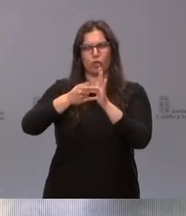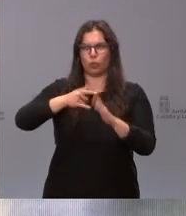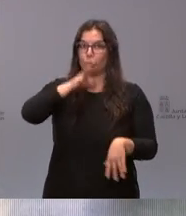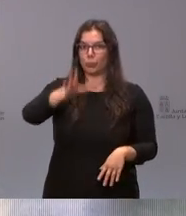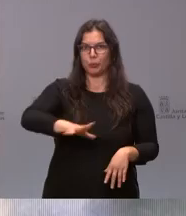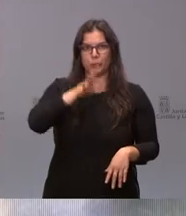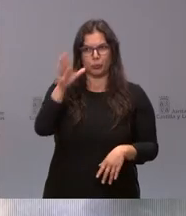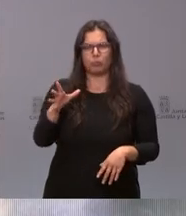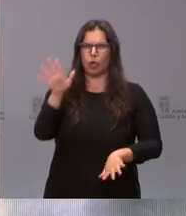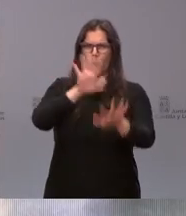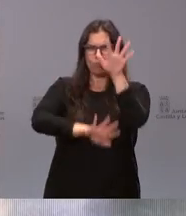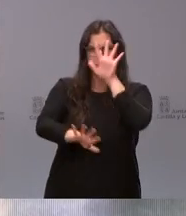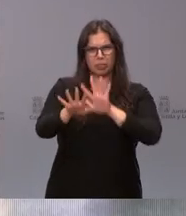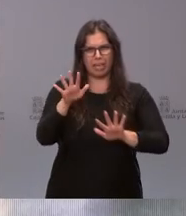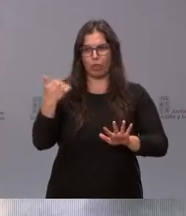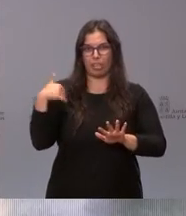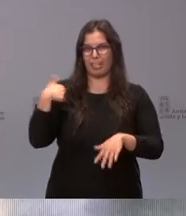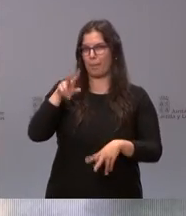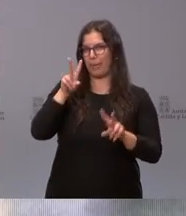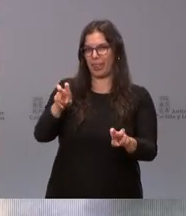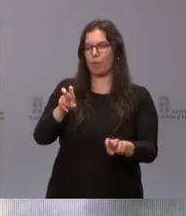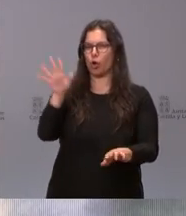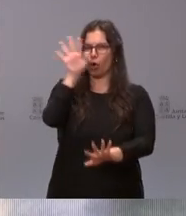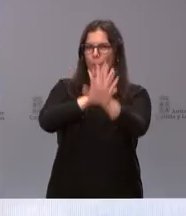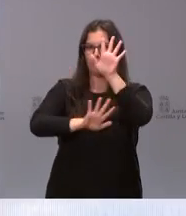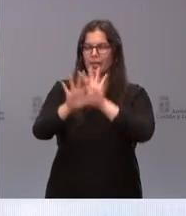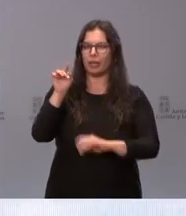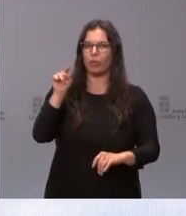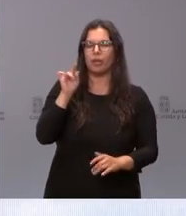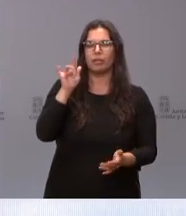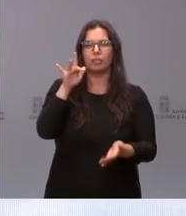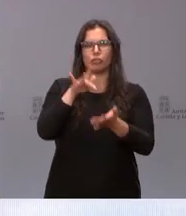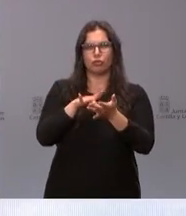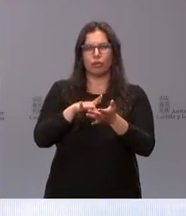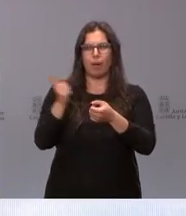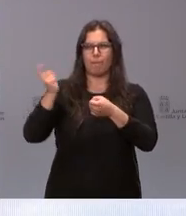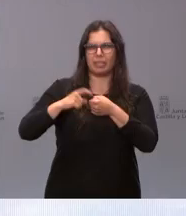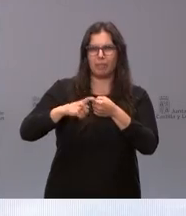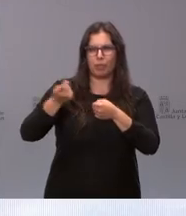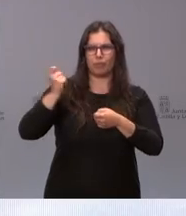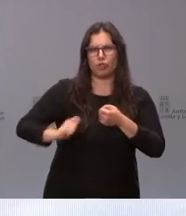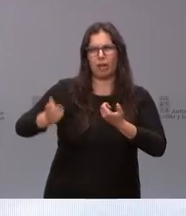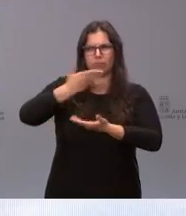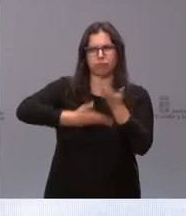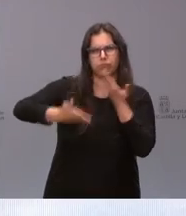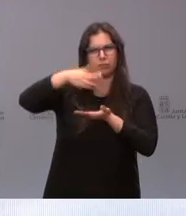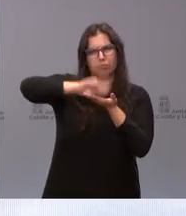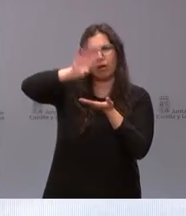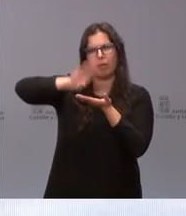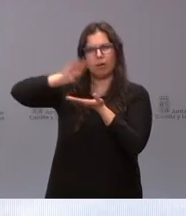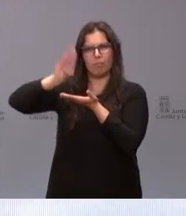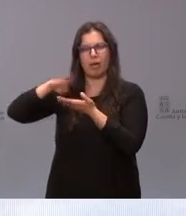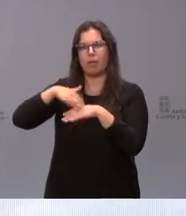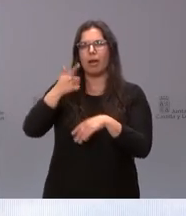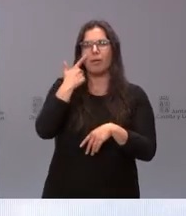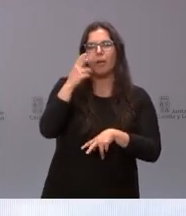proyecto muy complejo en el que hubo una intensa participación de los profesionales en cuanto a la dotación